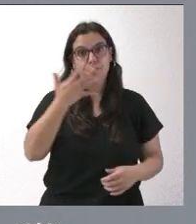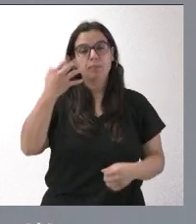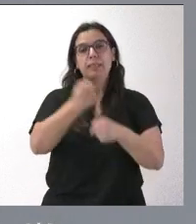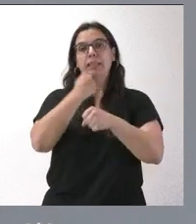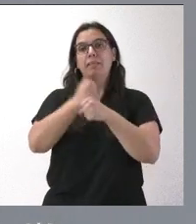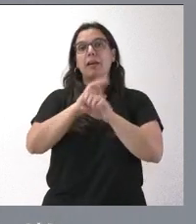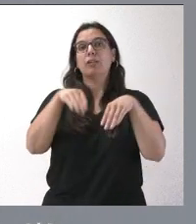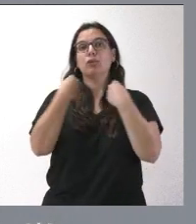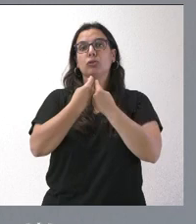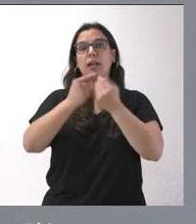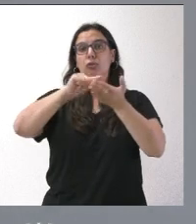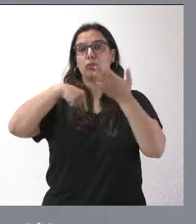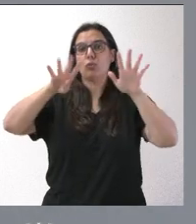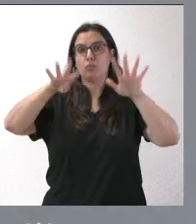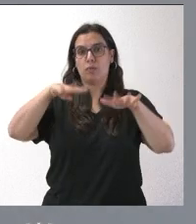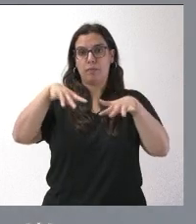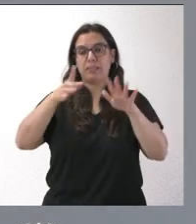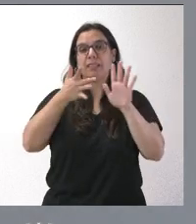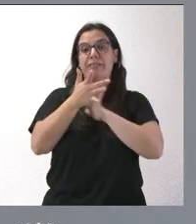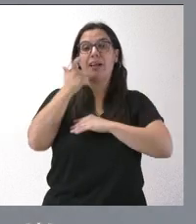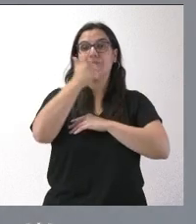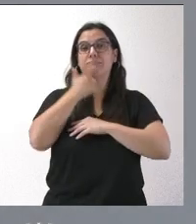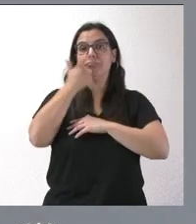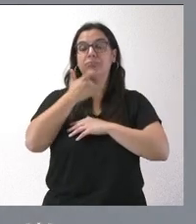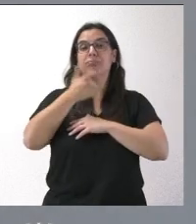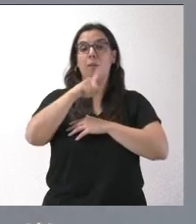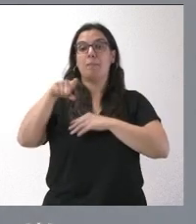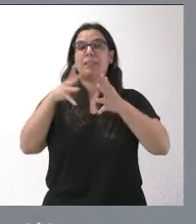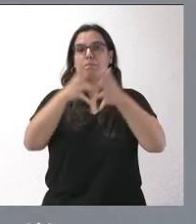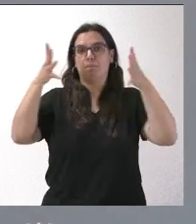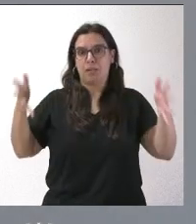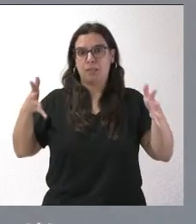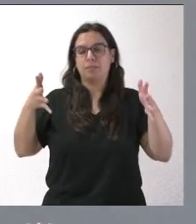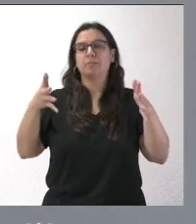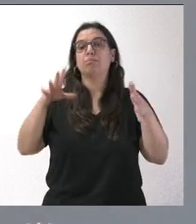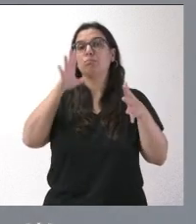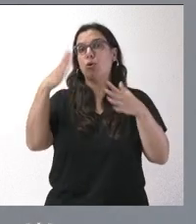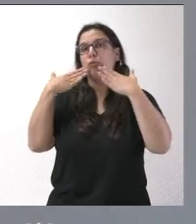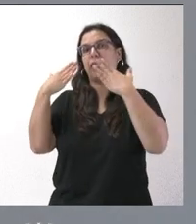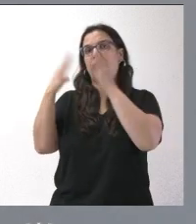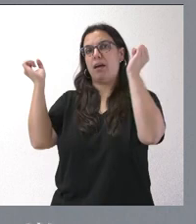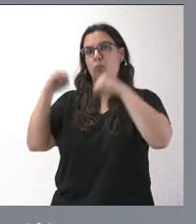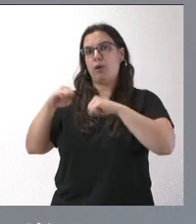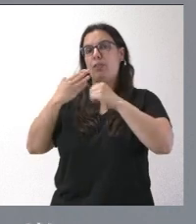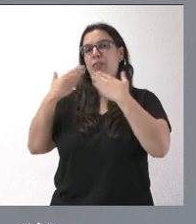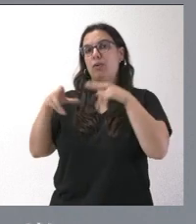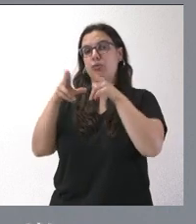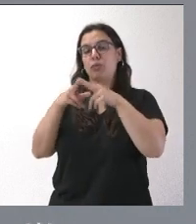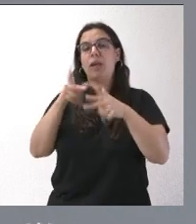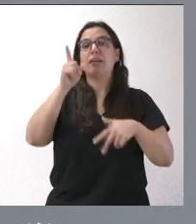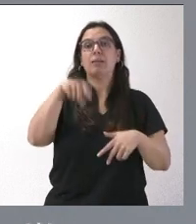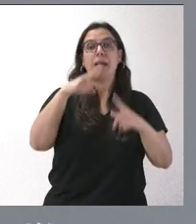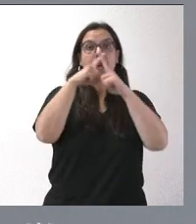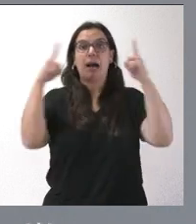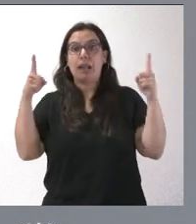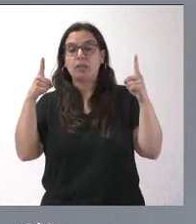nueve meses, incrementando, por tanto, el tiempo de trabajo, de acuerdo con esos acuerdos del diálogo social, y se activarán a lo largo del año en